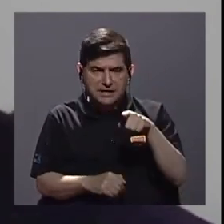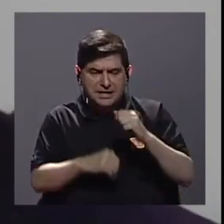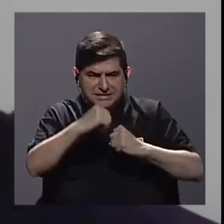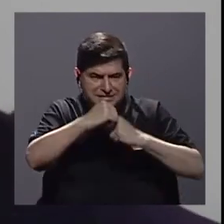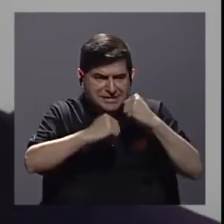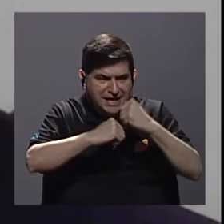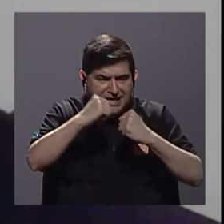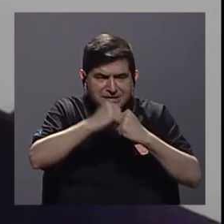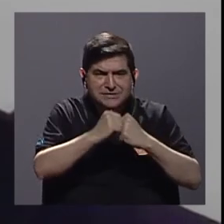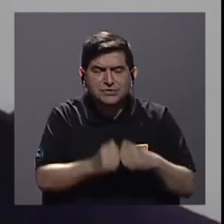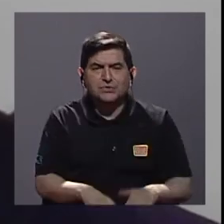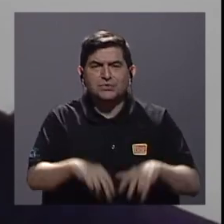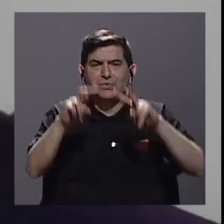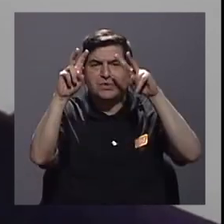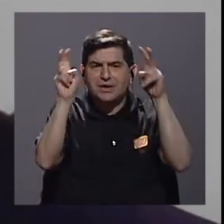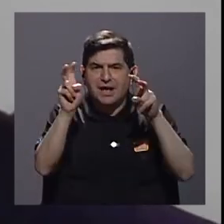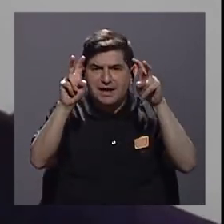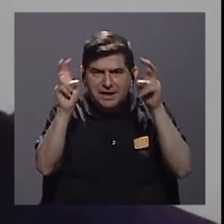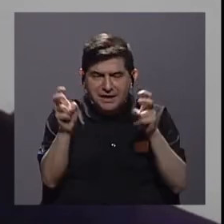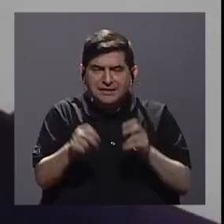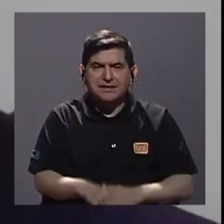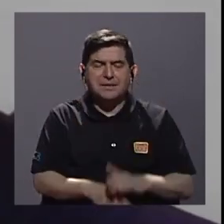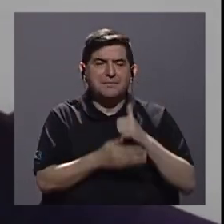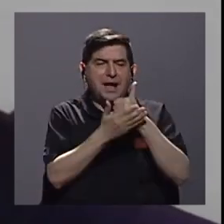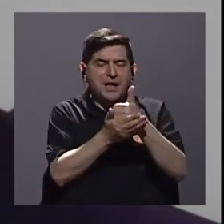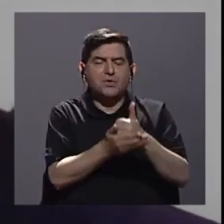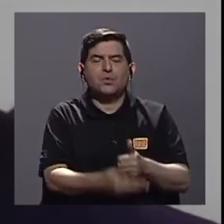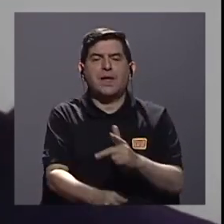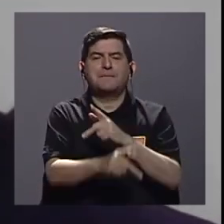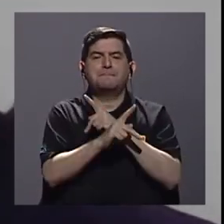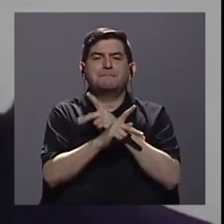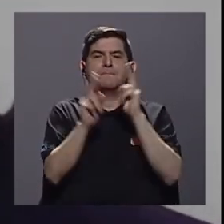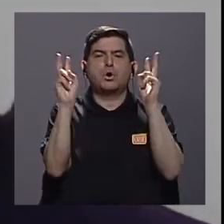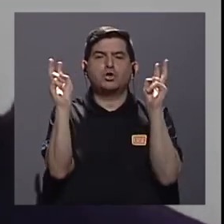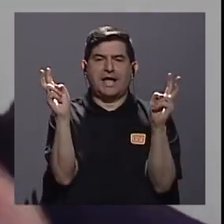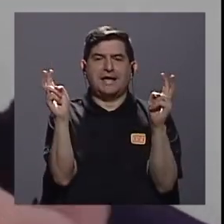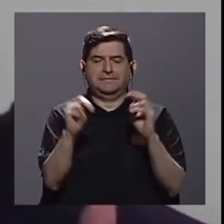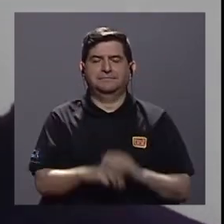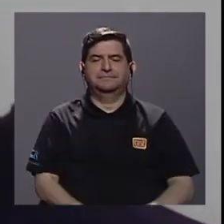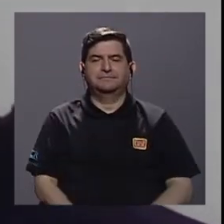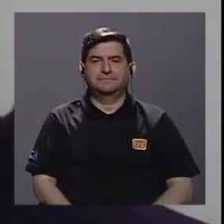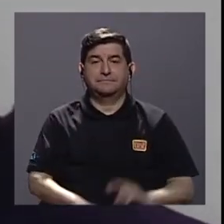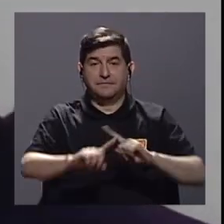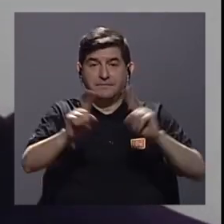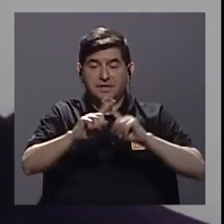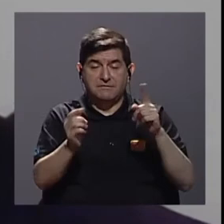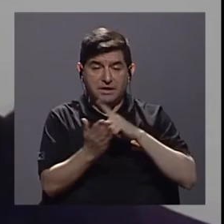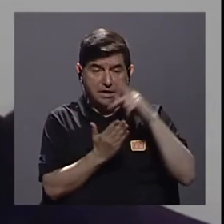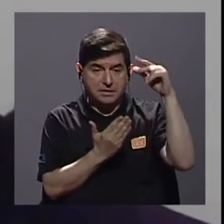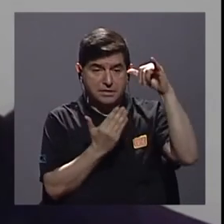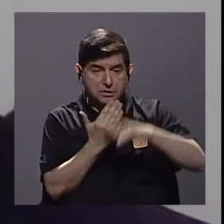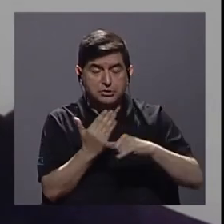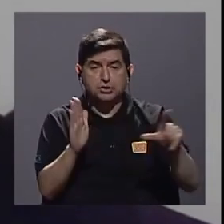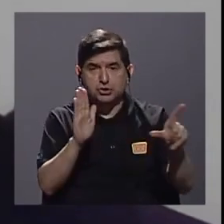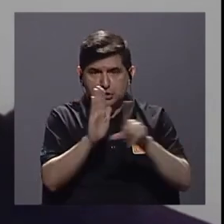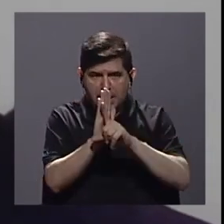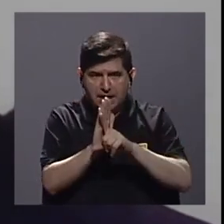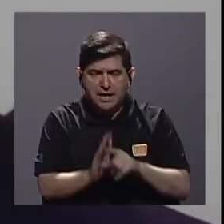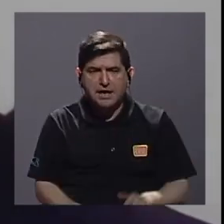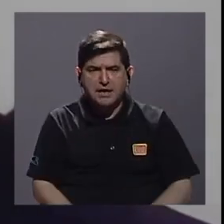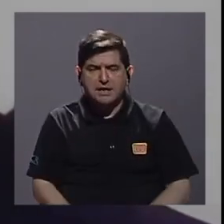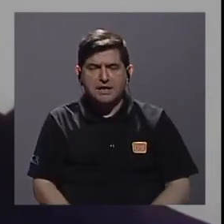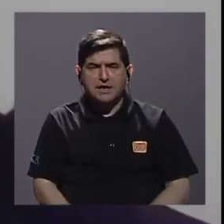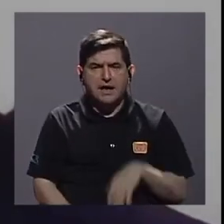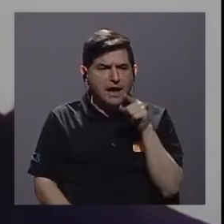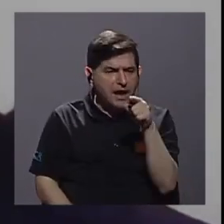estructurando en todo lo que es el tema del bono proteger. Entonces, hay una serie también de proyectos de ley que tienen que ver con recursos,